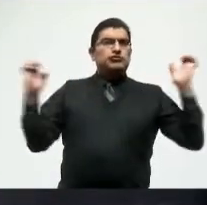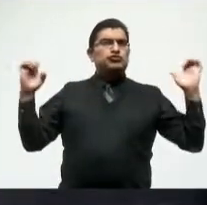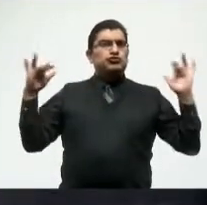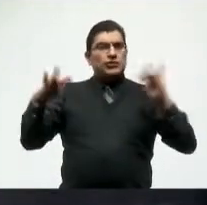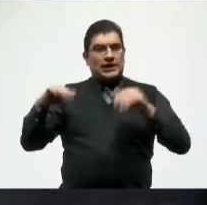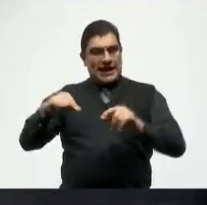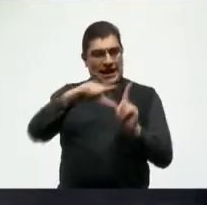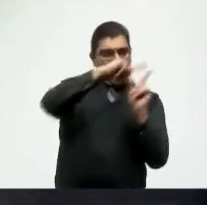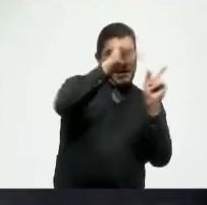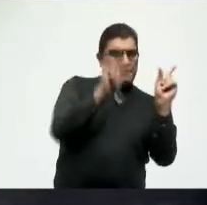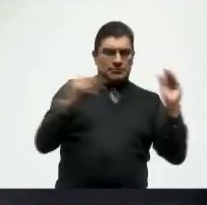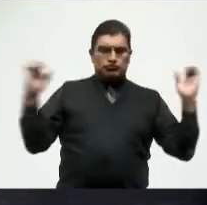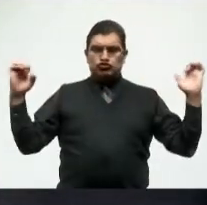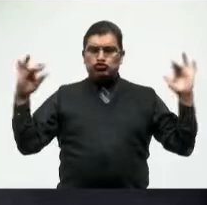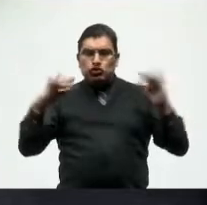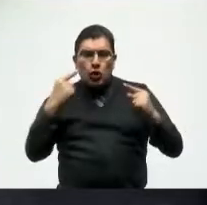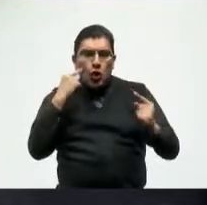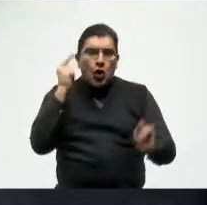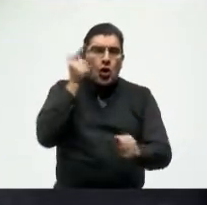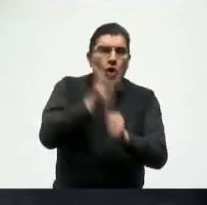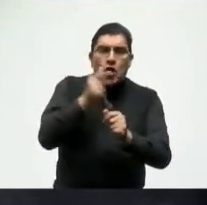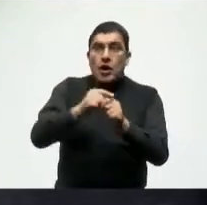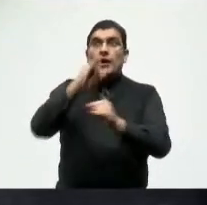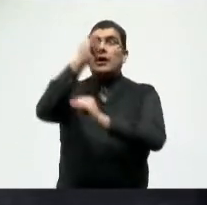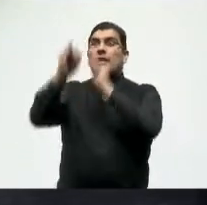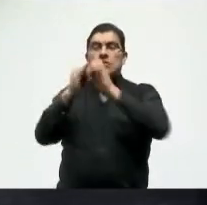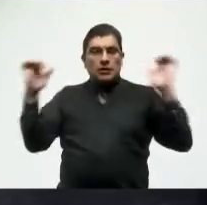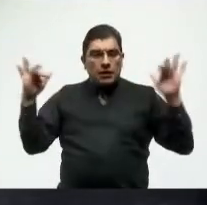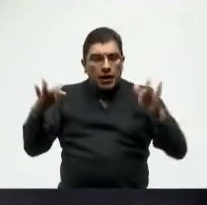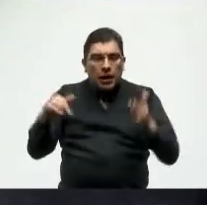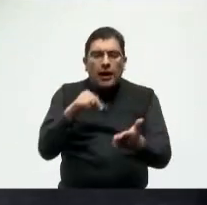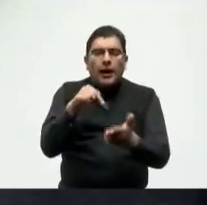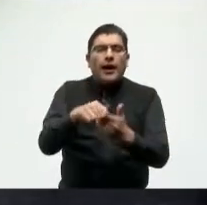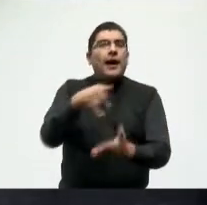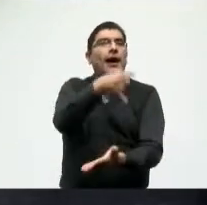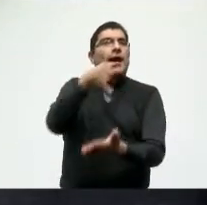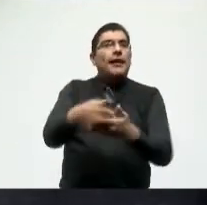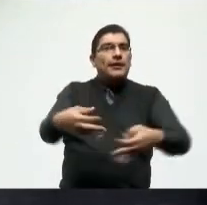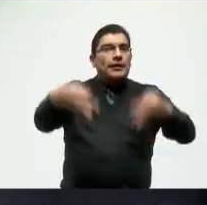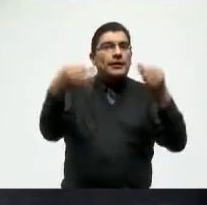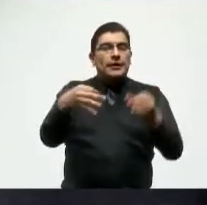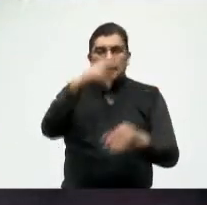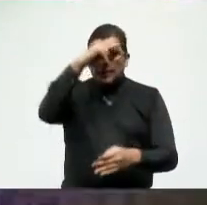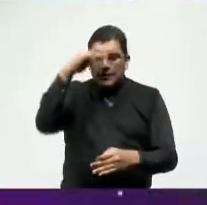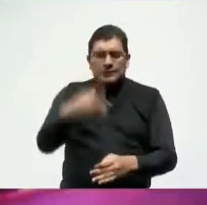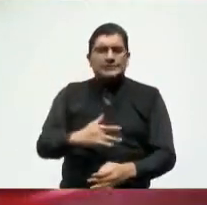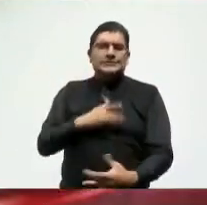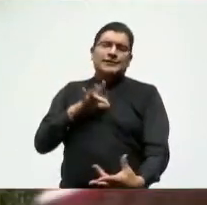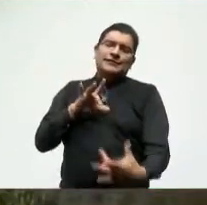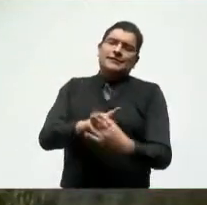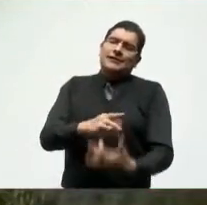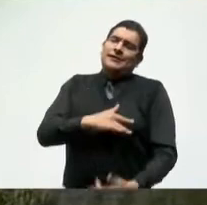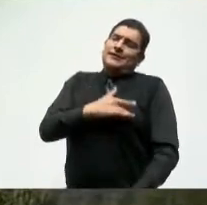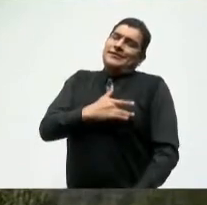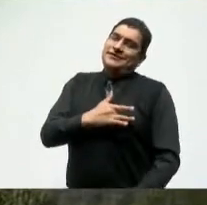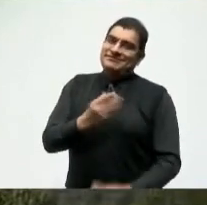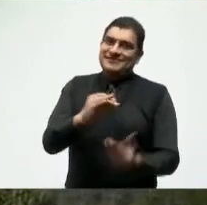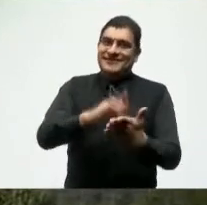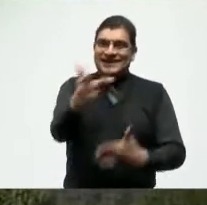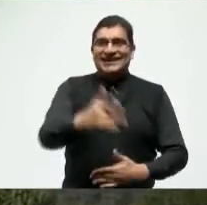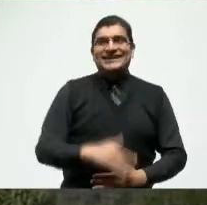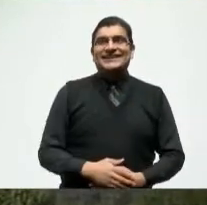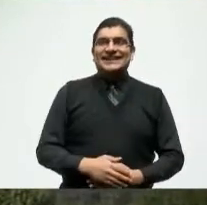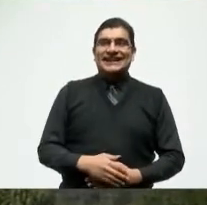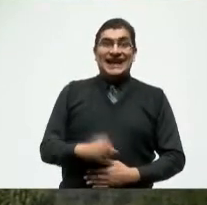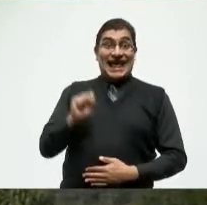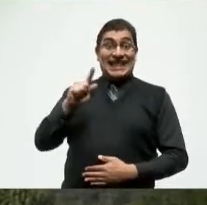internacional Descubrirá con nuestra isla El porqué Nayarit en amor Muchas gracias Santa